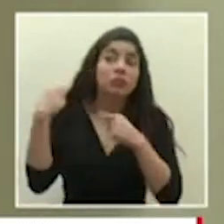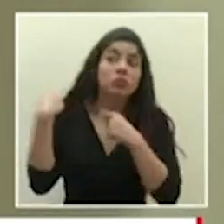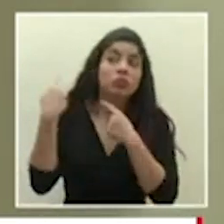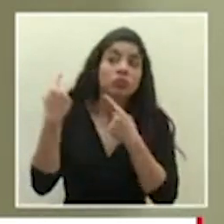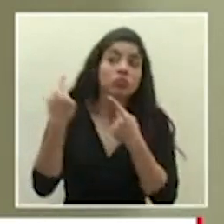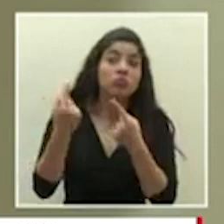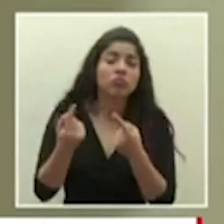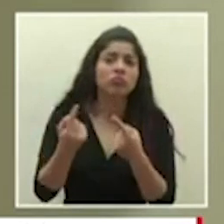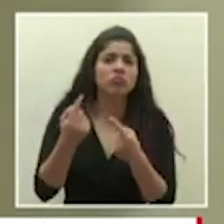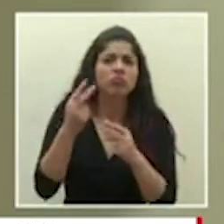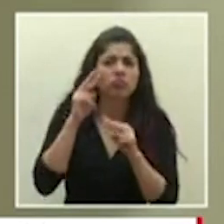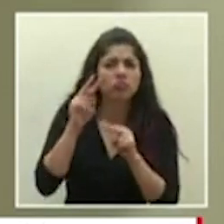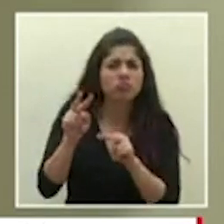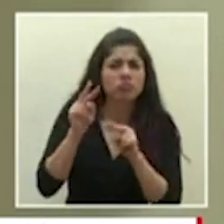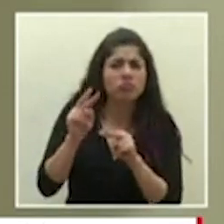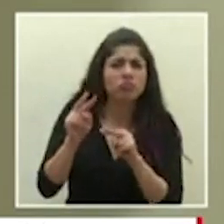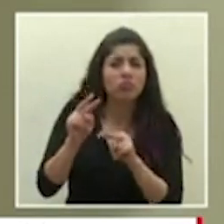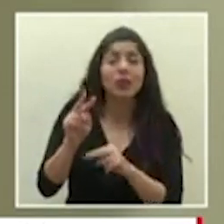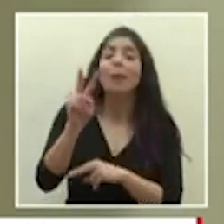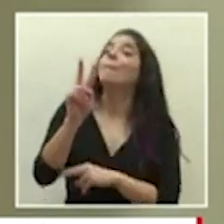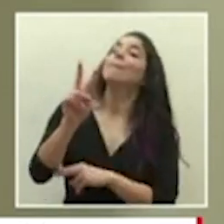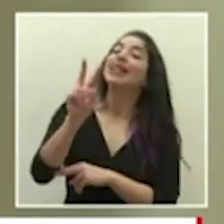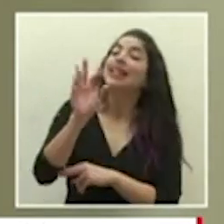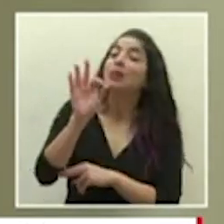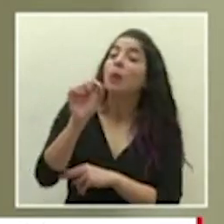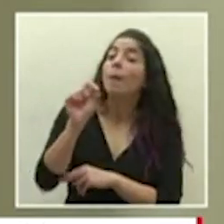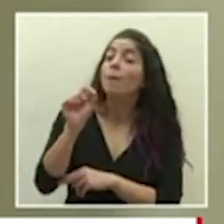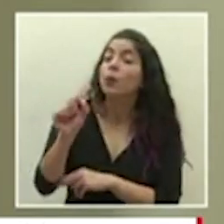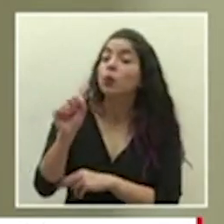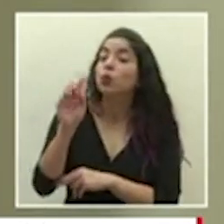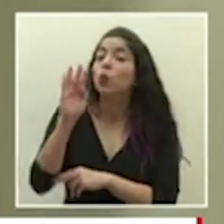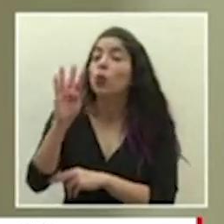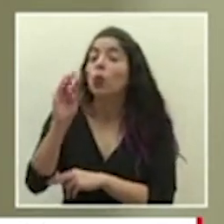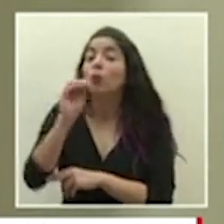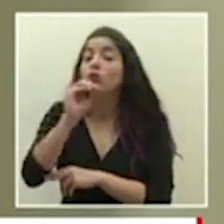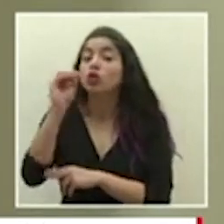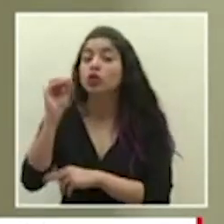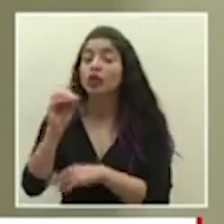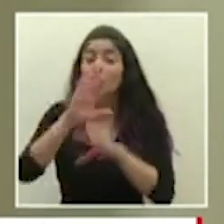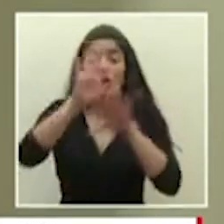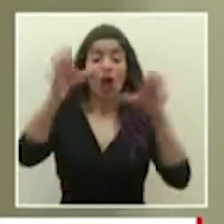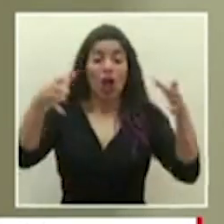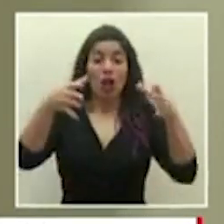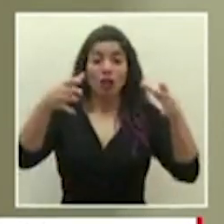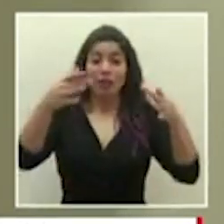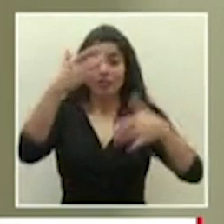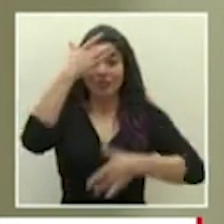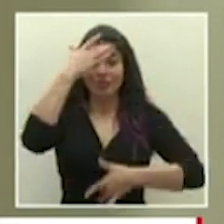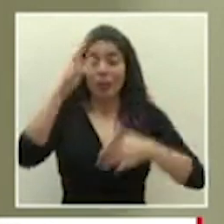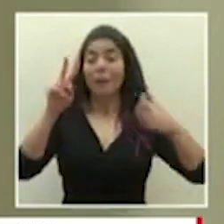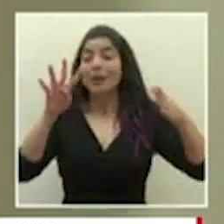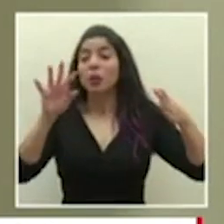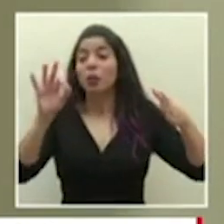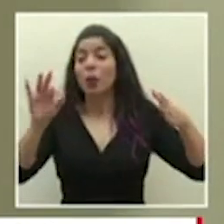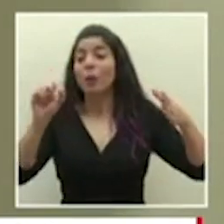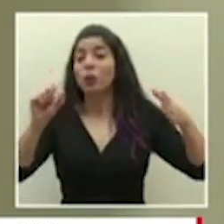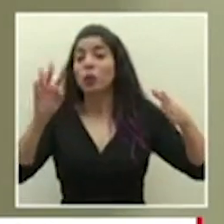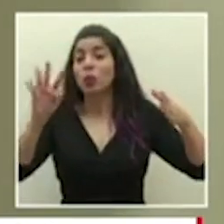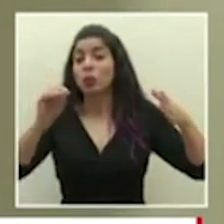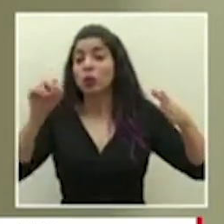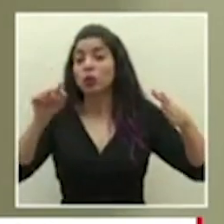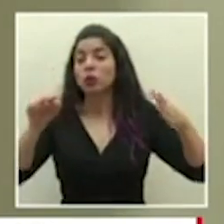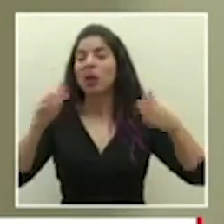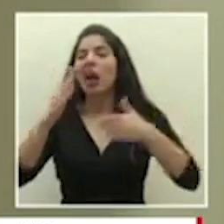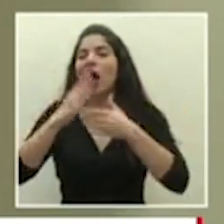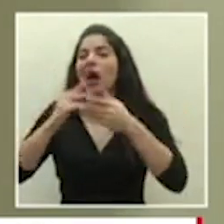que el 29.4% de todos esos casos han tenido algún evento